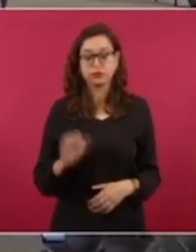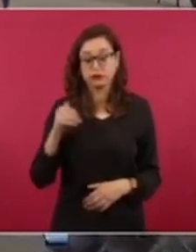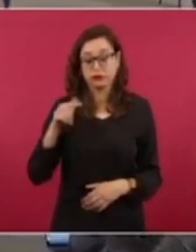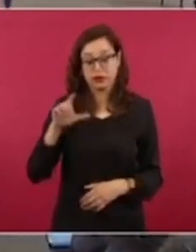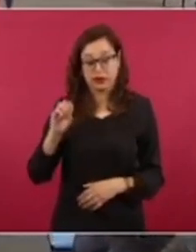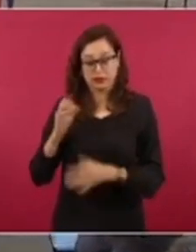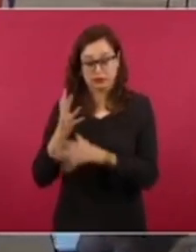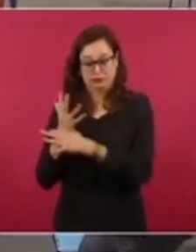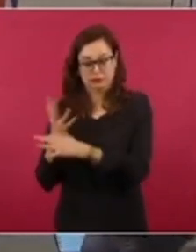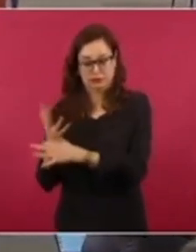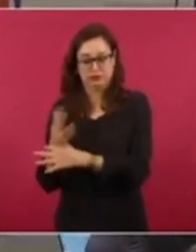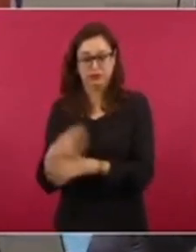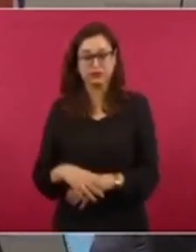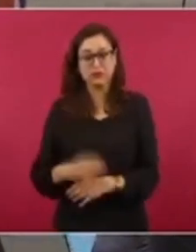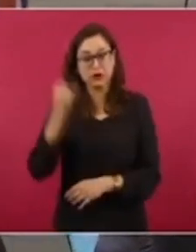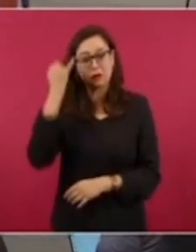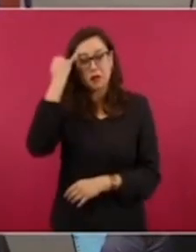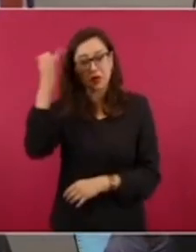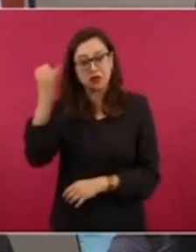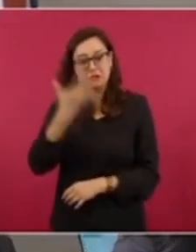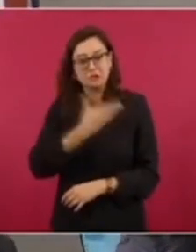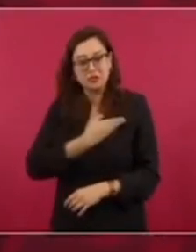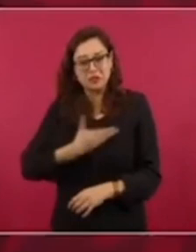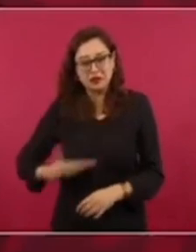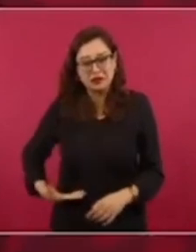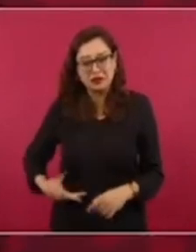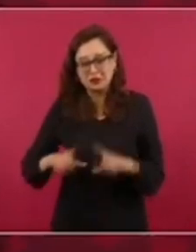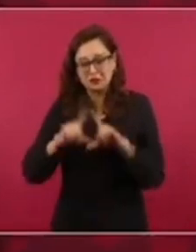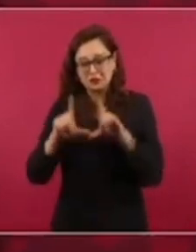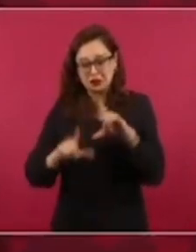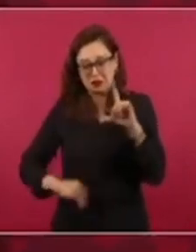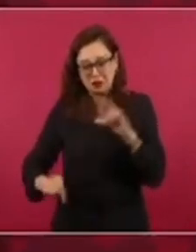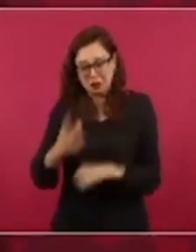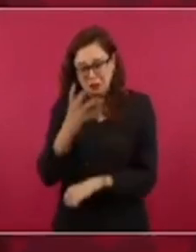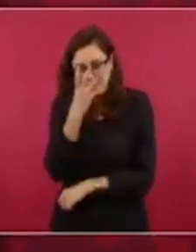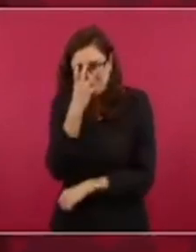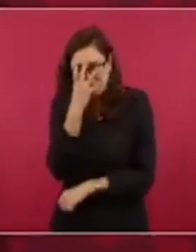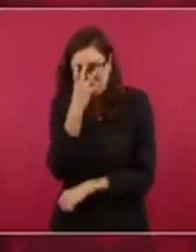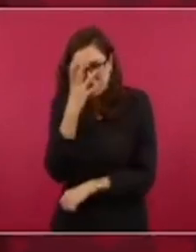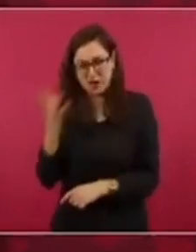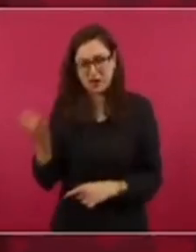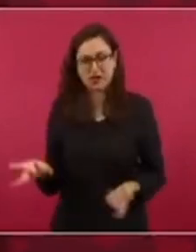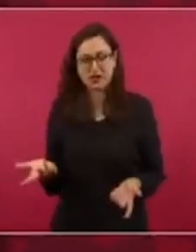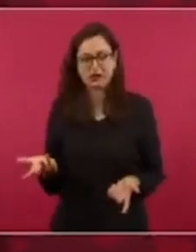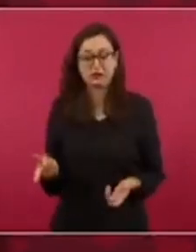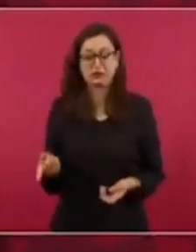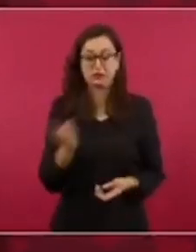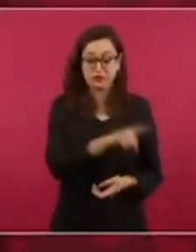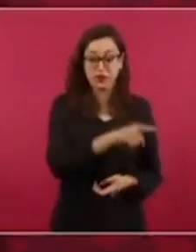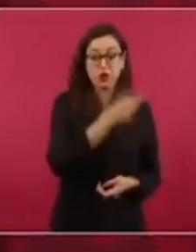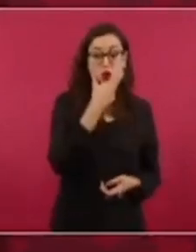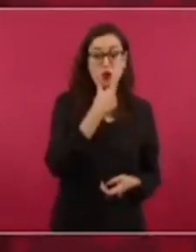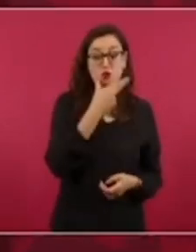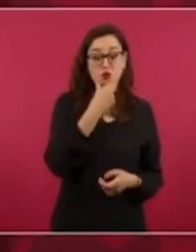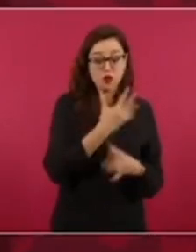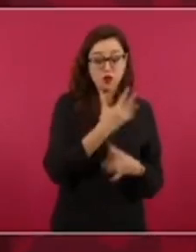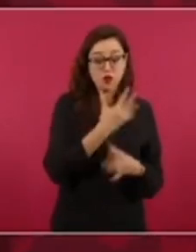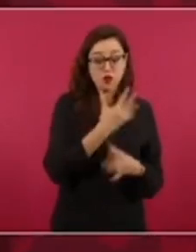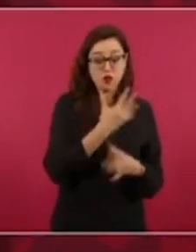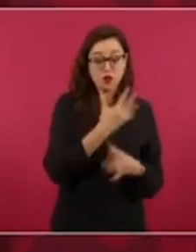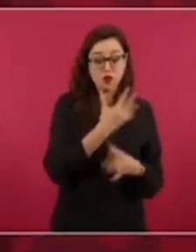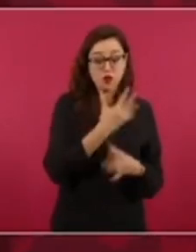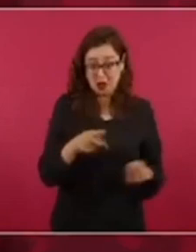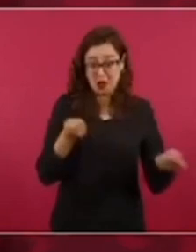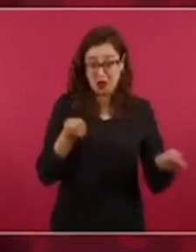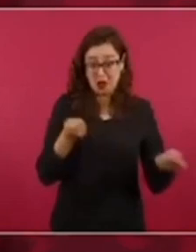El presidente Calderón no podía tomar decisiones.